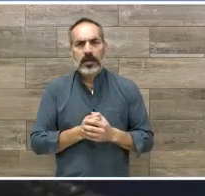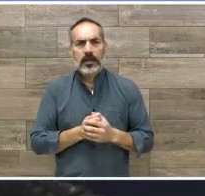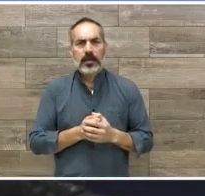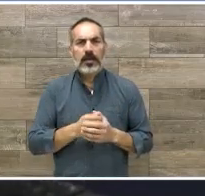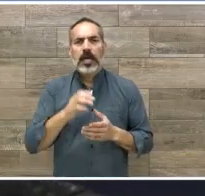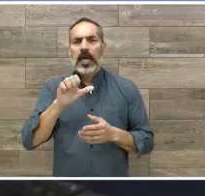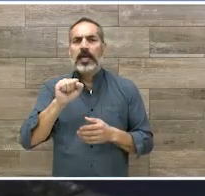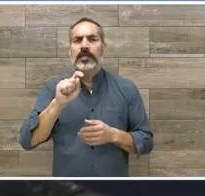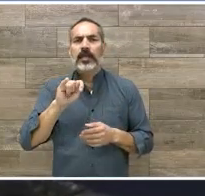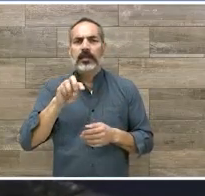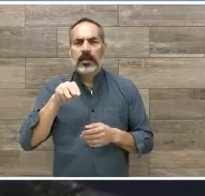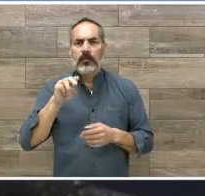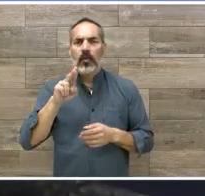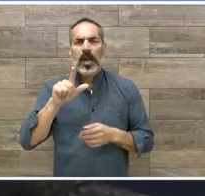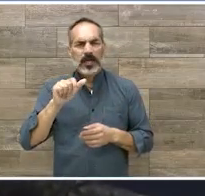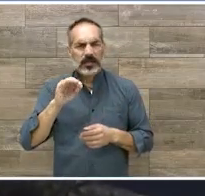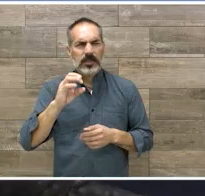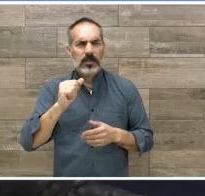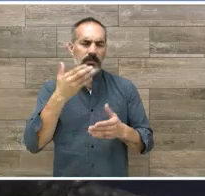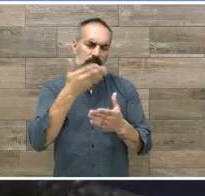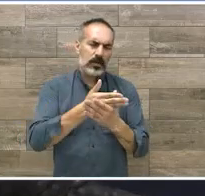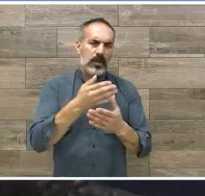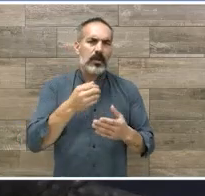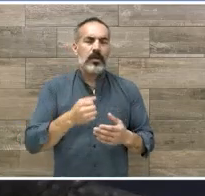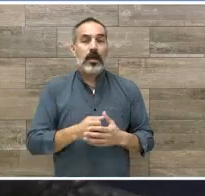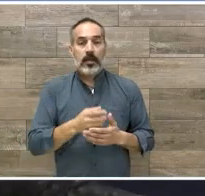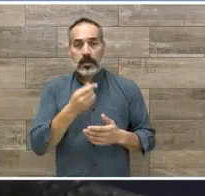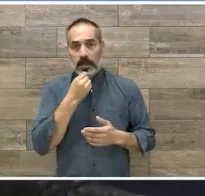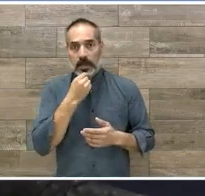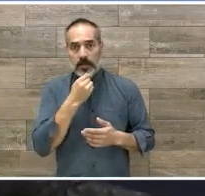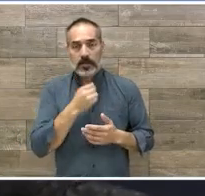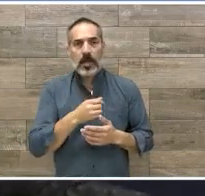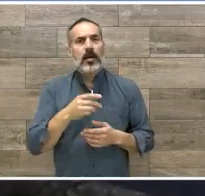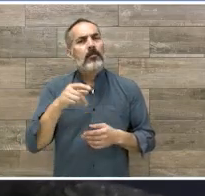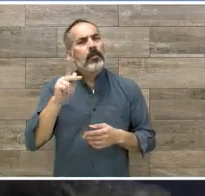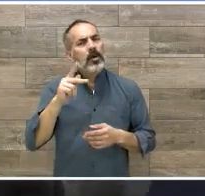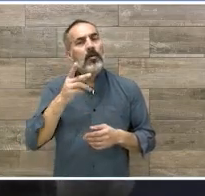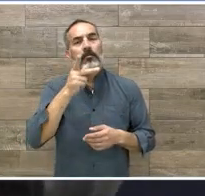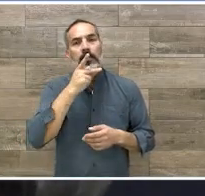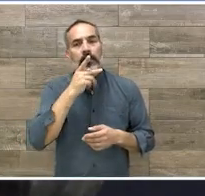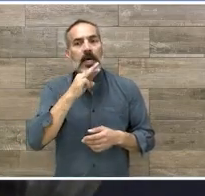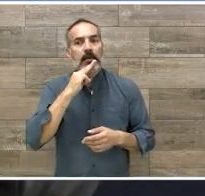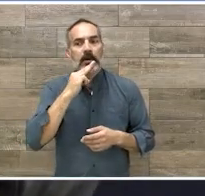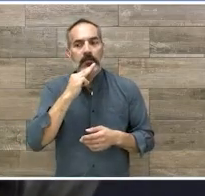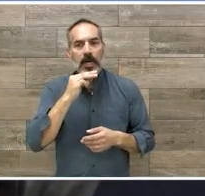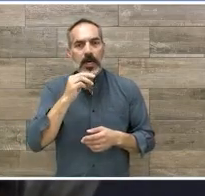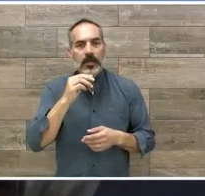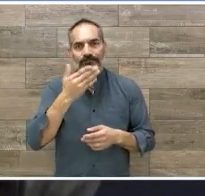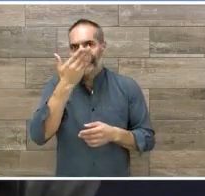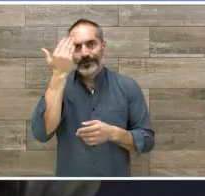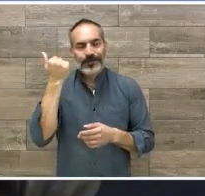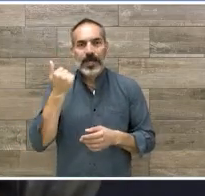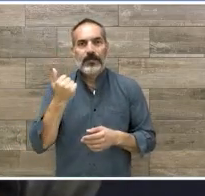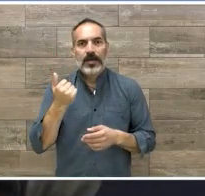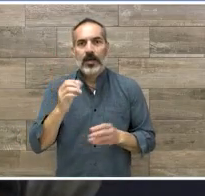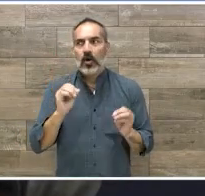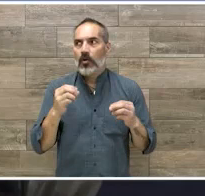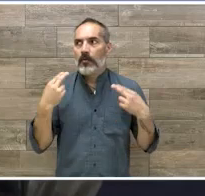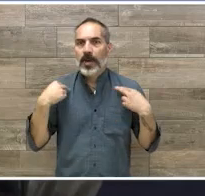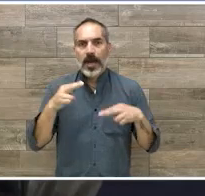pues los papás no nacen con un con un manual de cómo ser papás o el ser maestros no sé